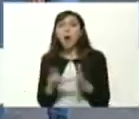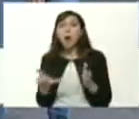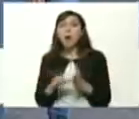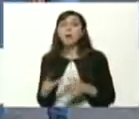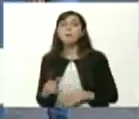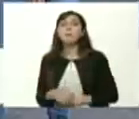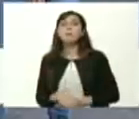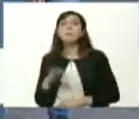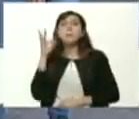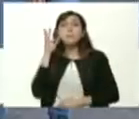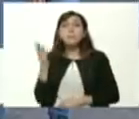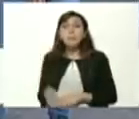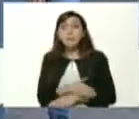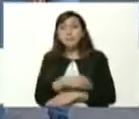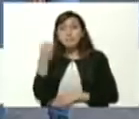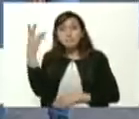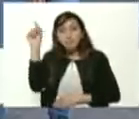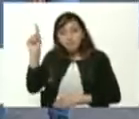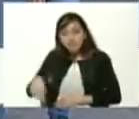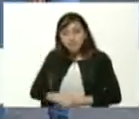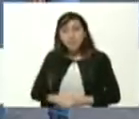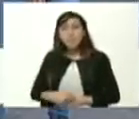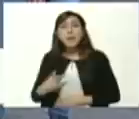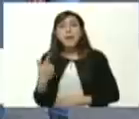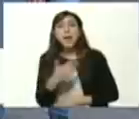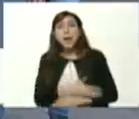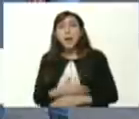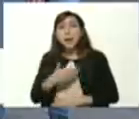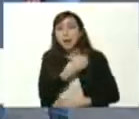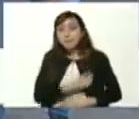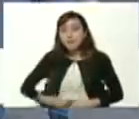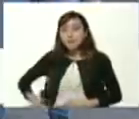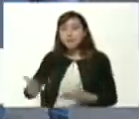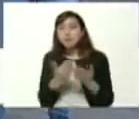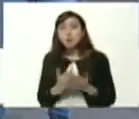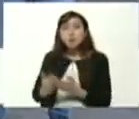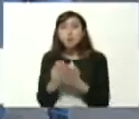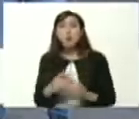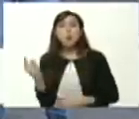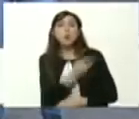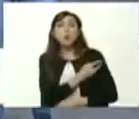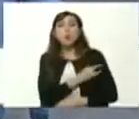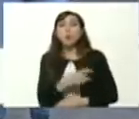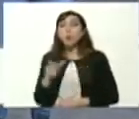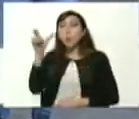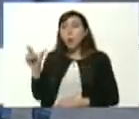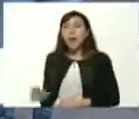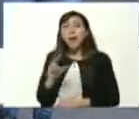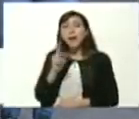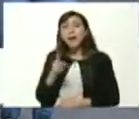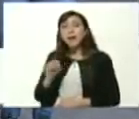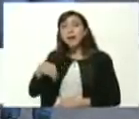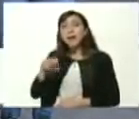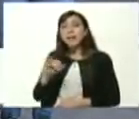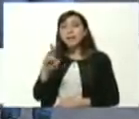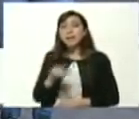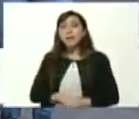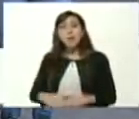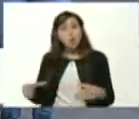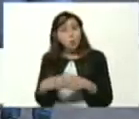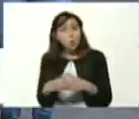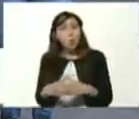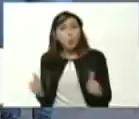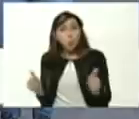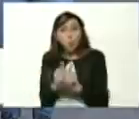Yerlicueva al presidente de la federación venezolana de estudiantes universitarios Kennedy Morales y a todo el equipo que allí lo